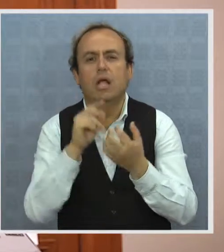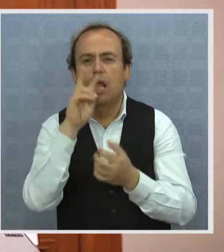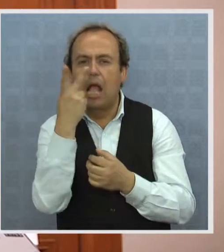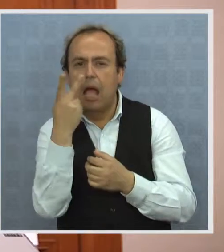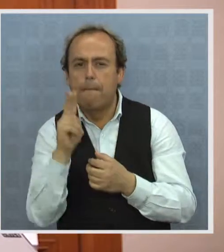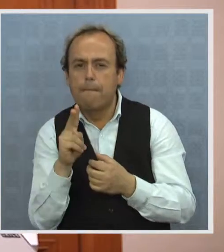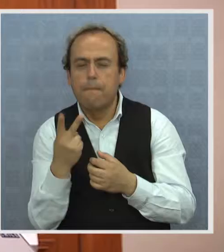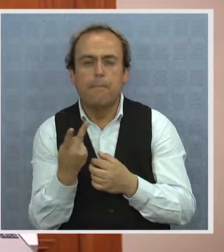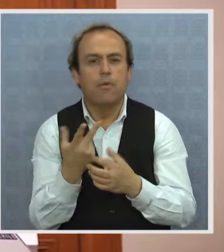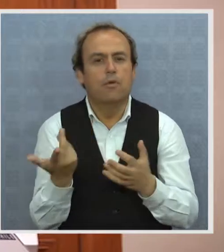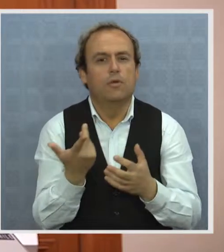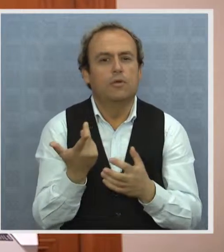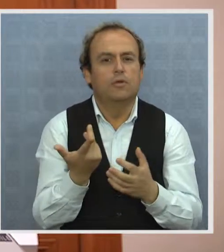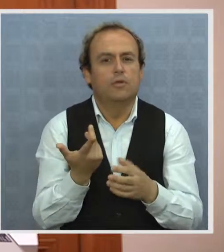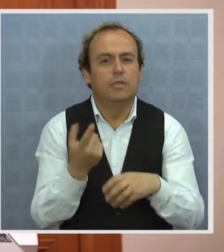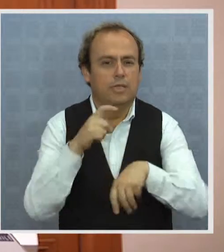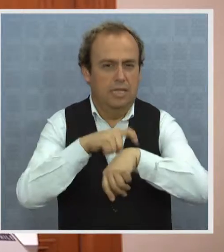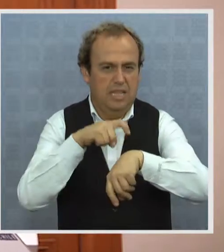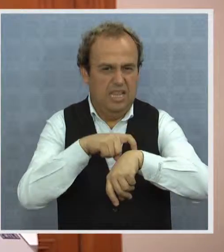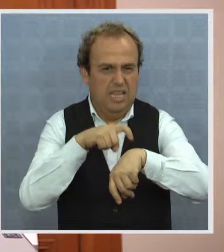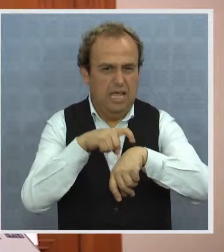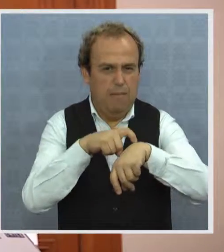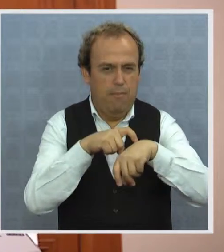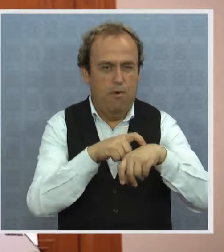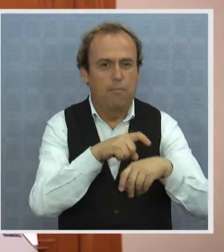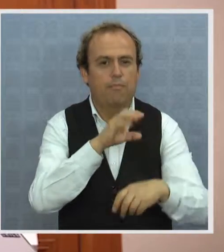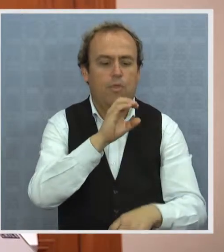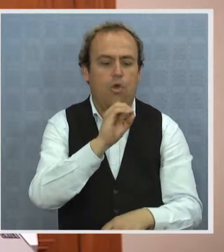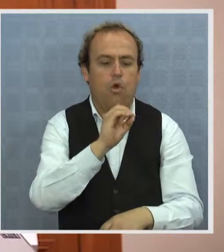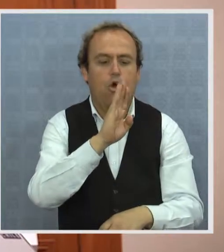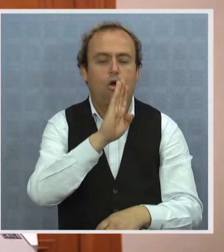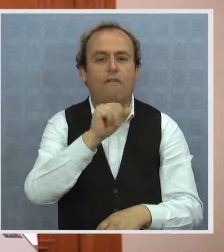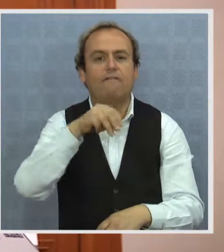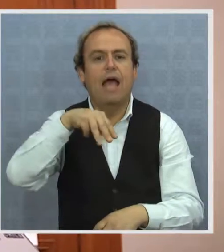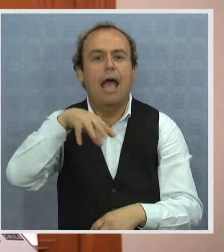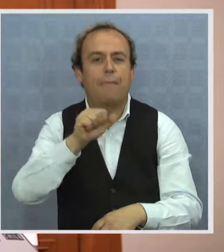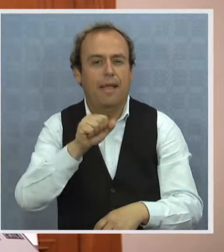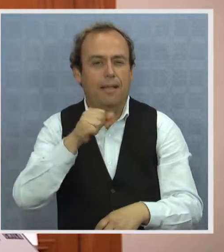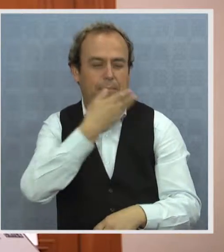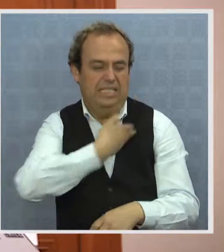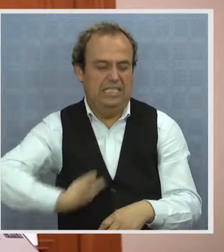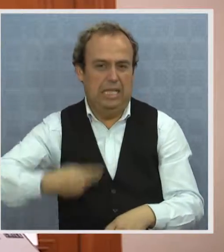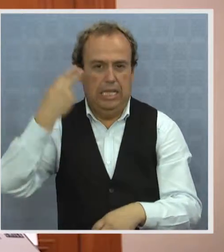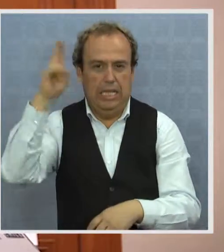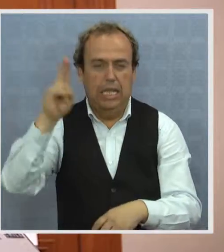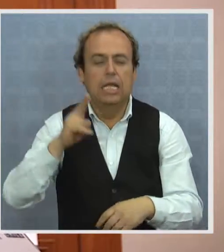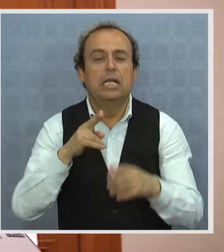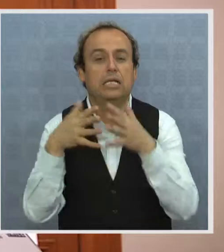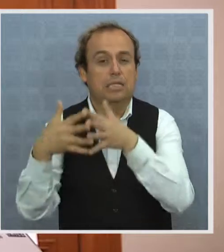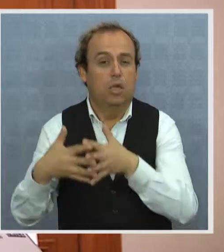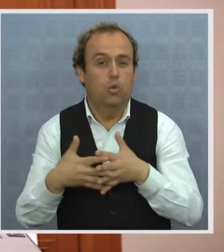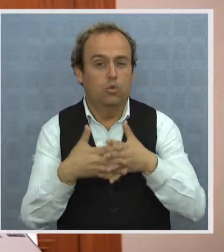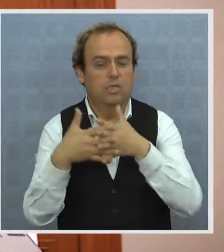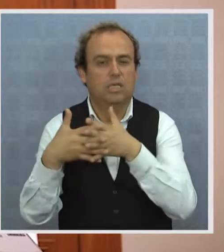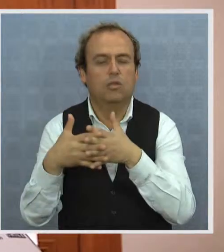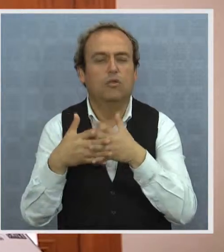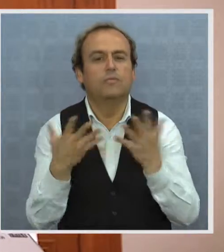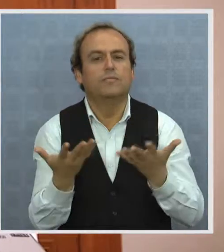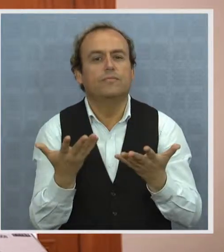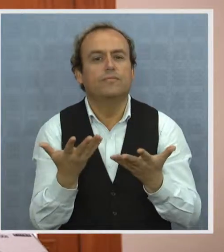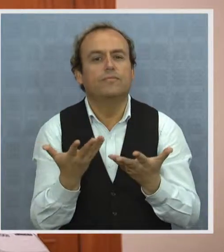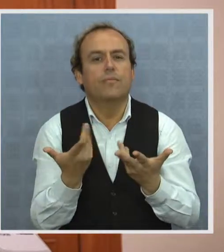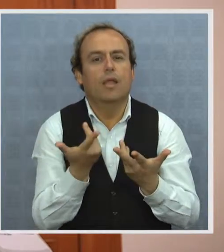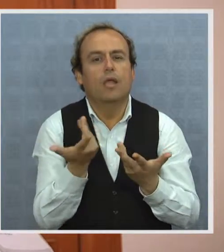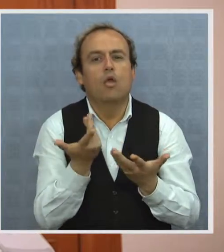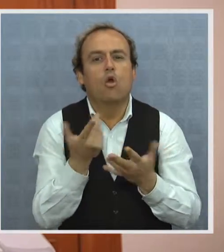énfasis durante este periodo de Obama han estado más en términos de promover